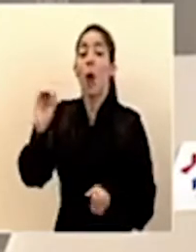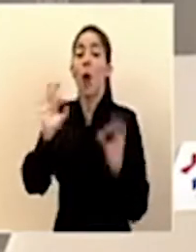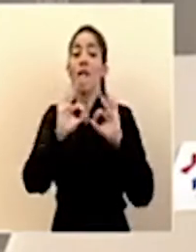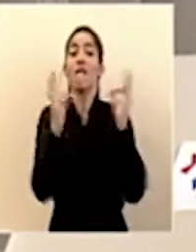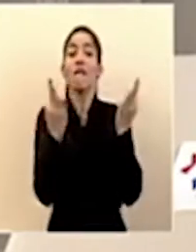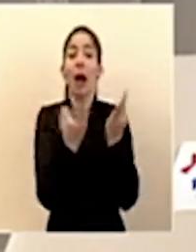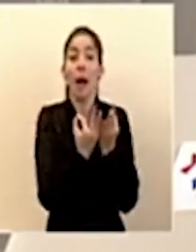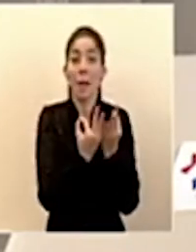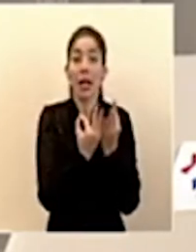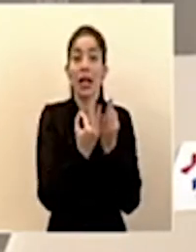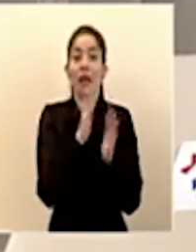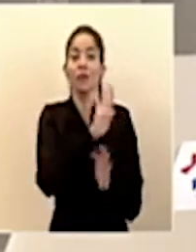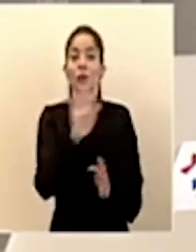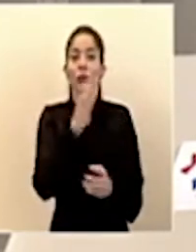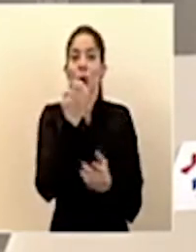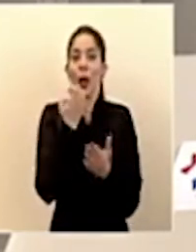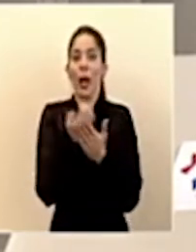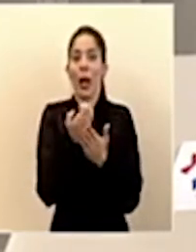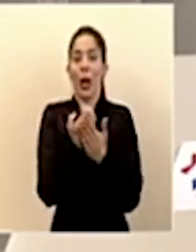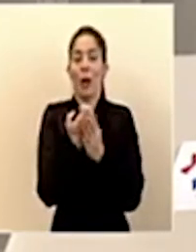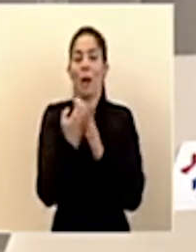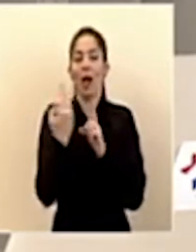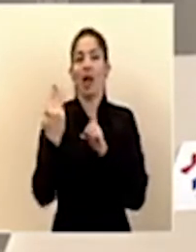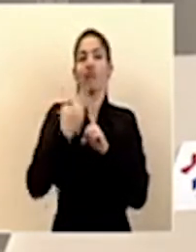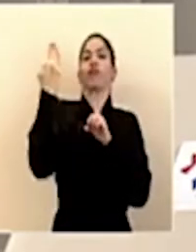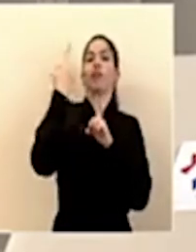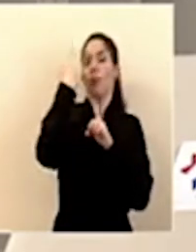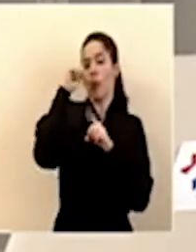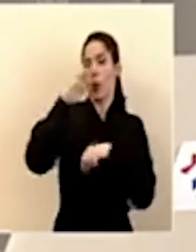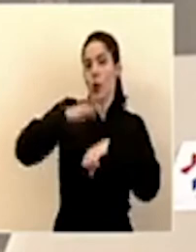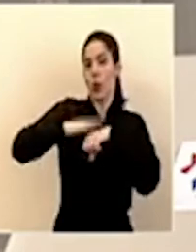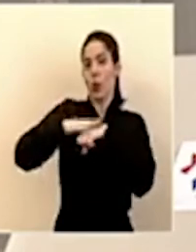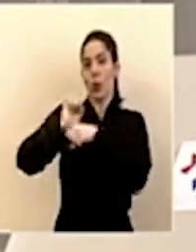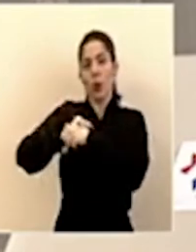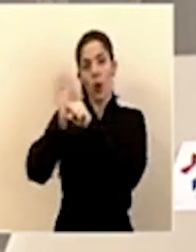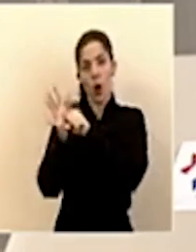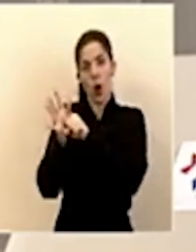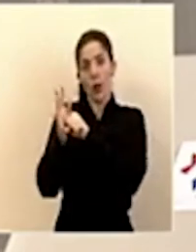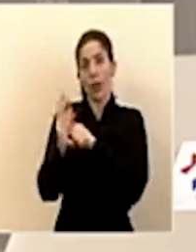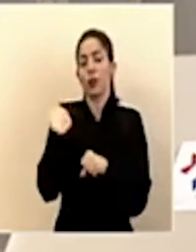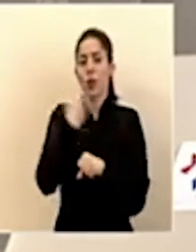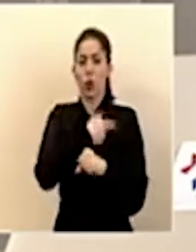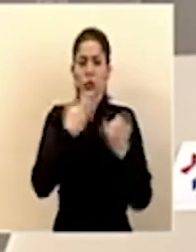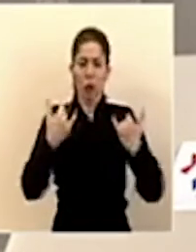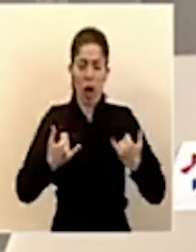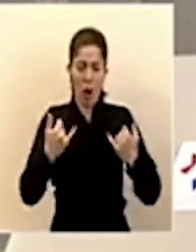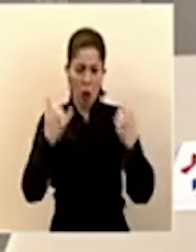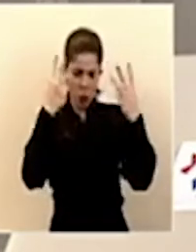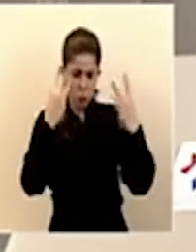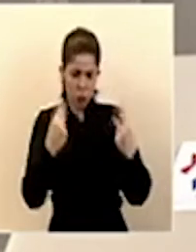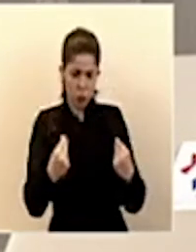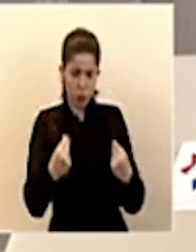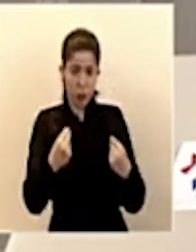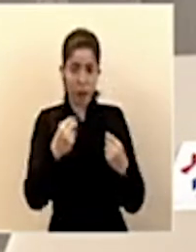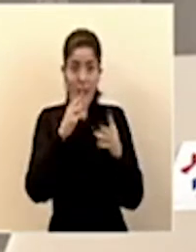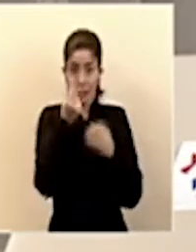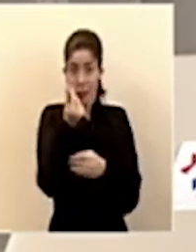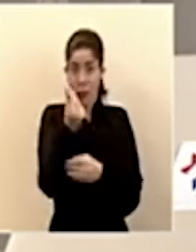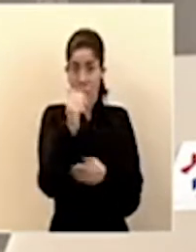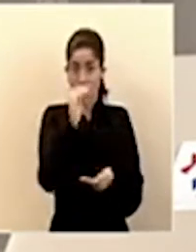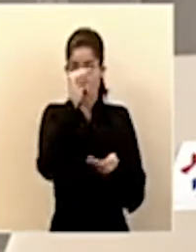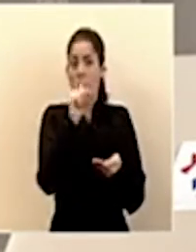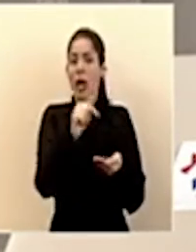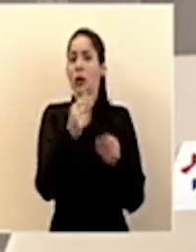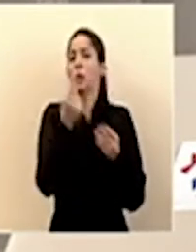afectadas económicamente por el COVID-19. Estamos estimando que con esta suma, y estos son números